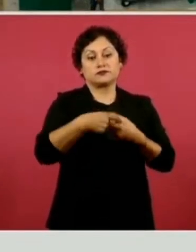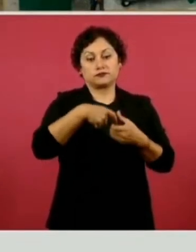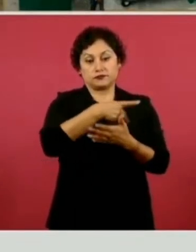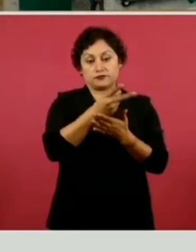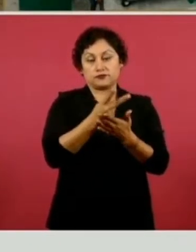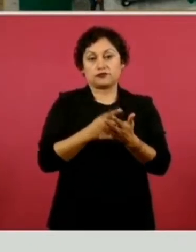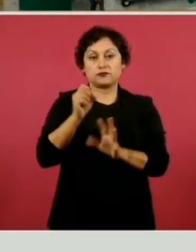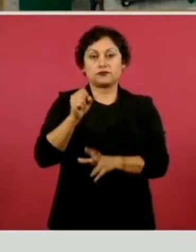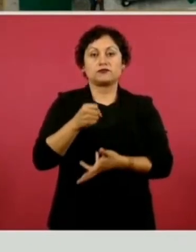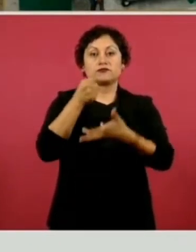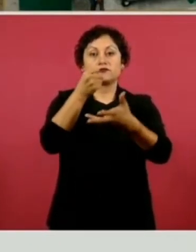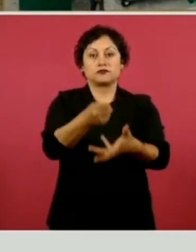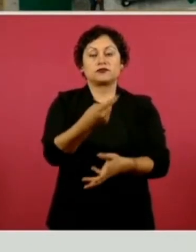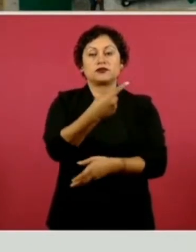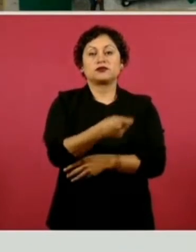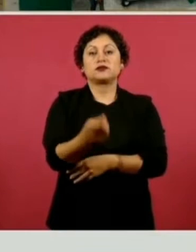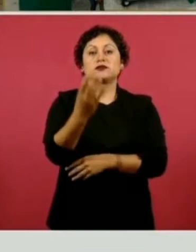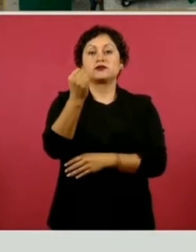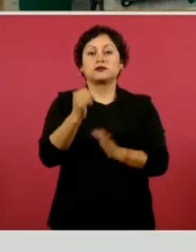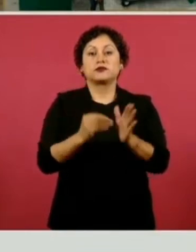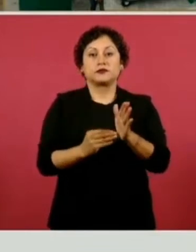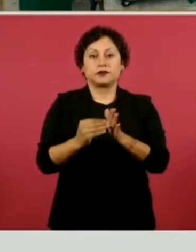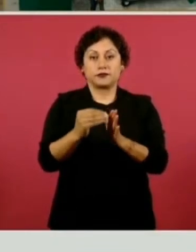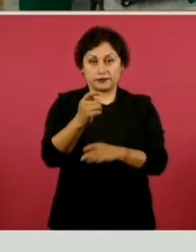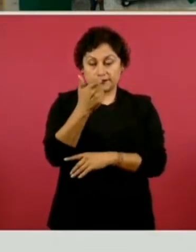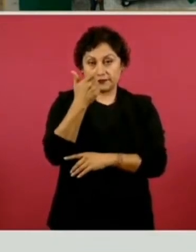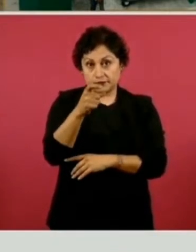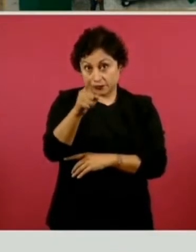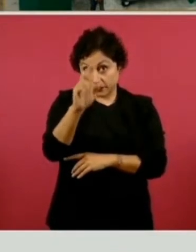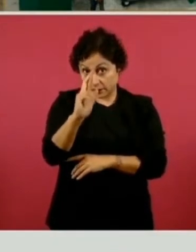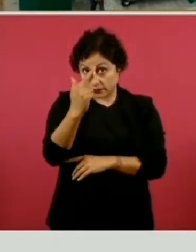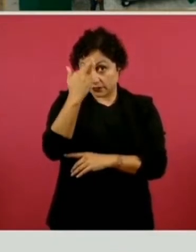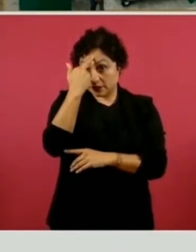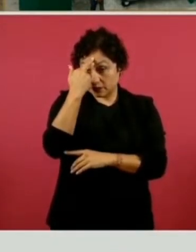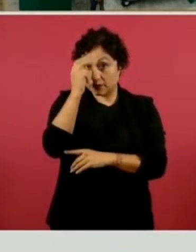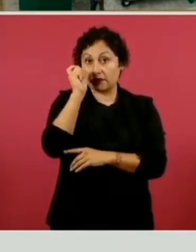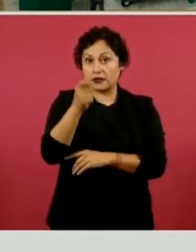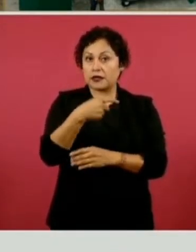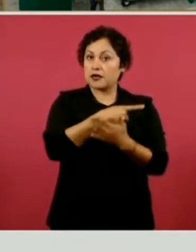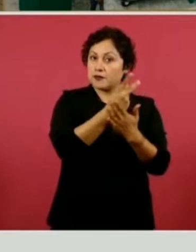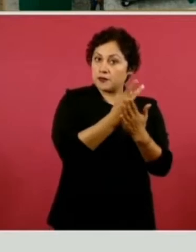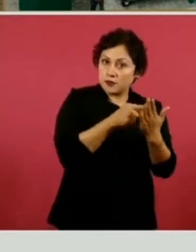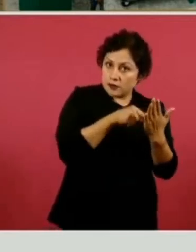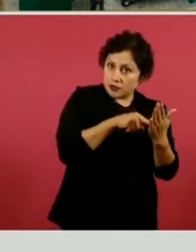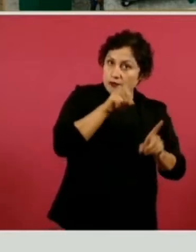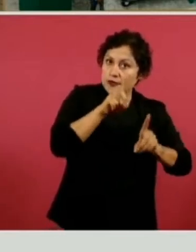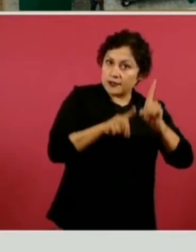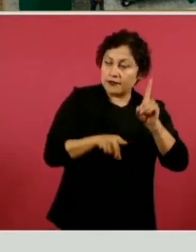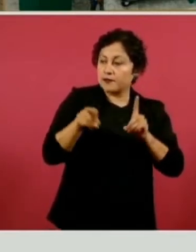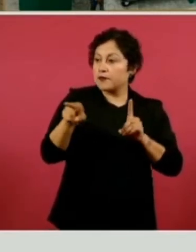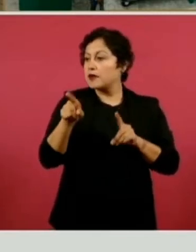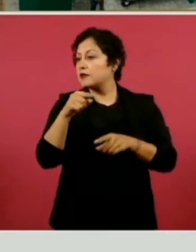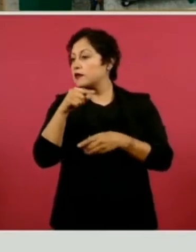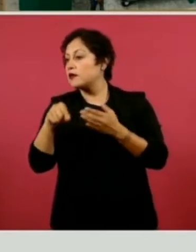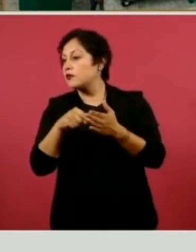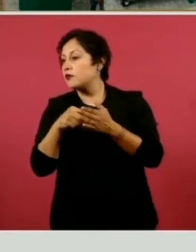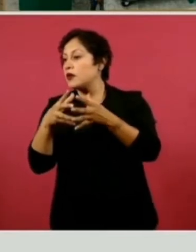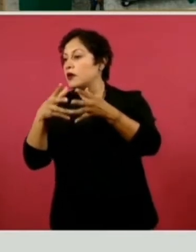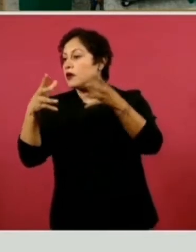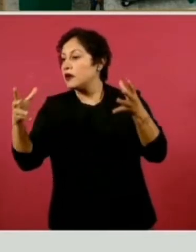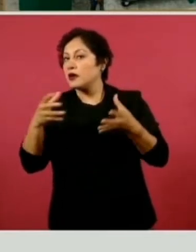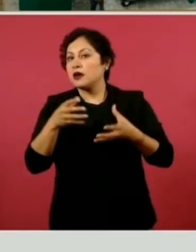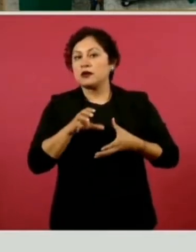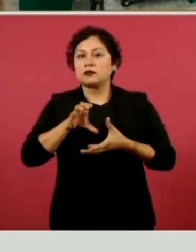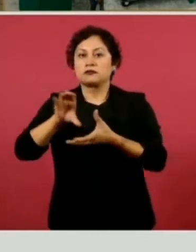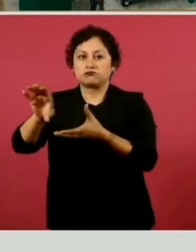109 millones de pesos. Recordemos que La Clínica Es Nuestra divide los recursos dependiendo del tamaño de la unidad. La Ciudad de México, si